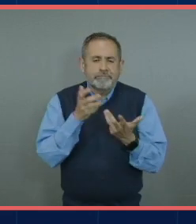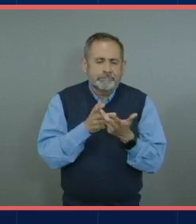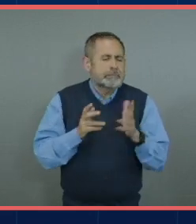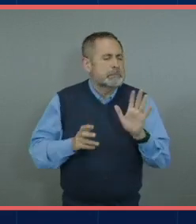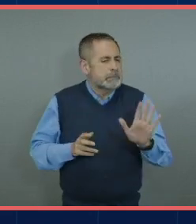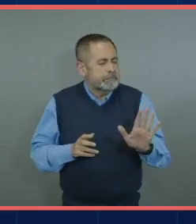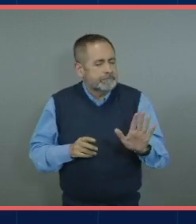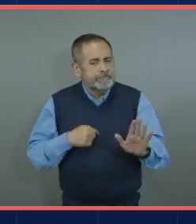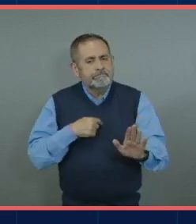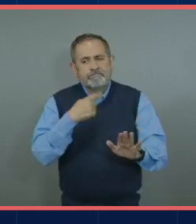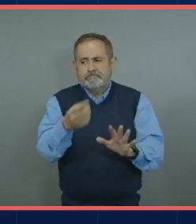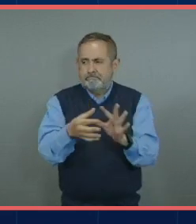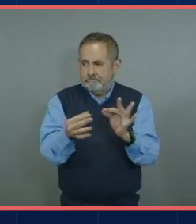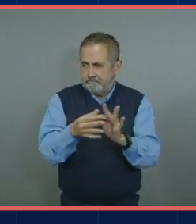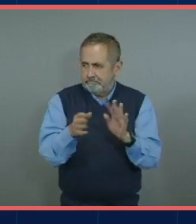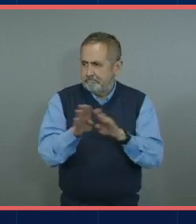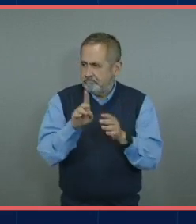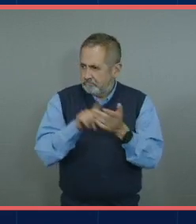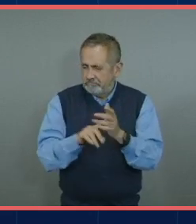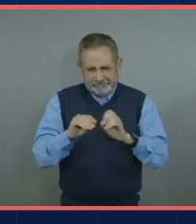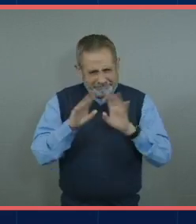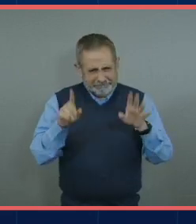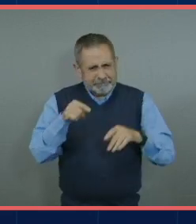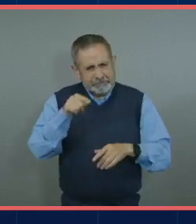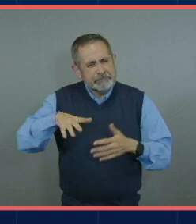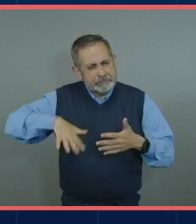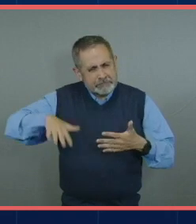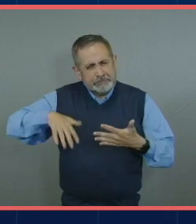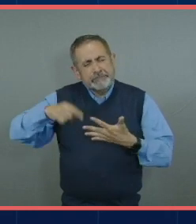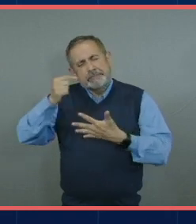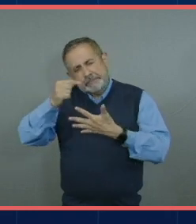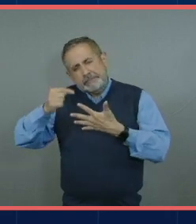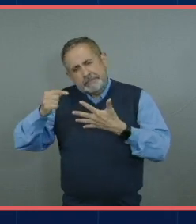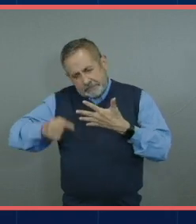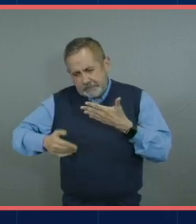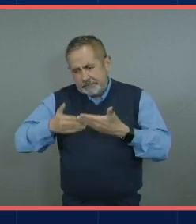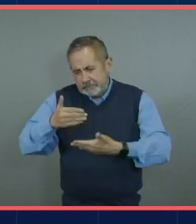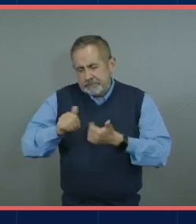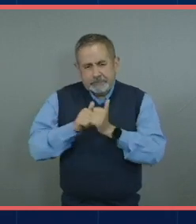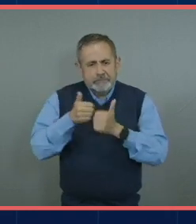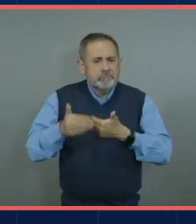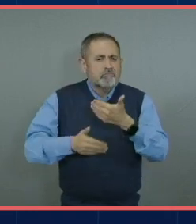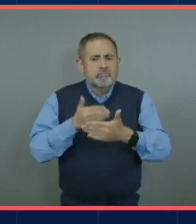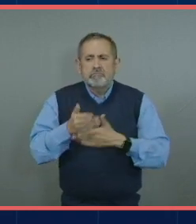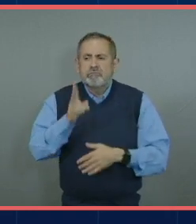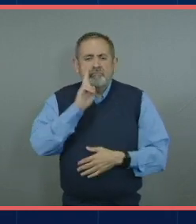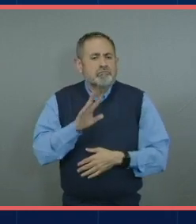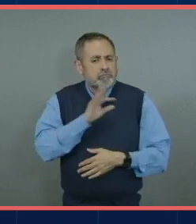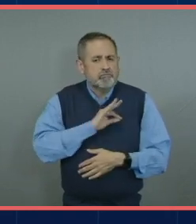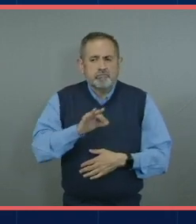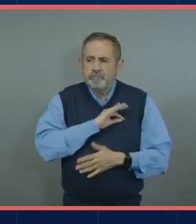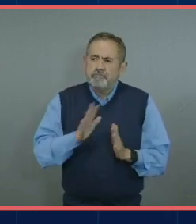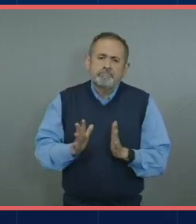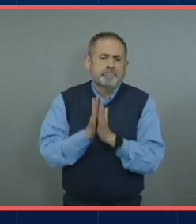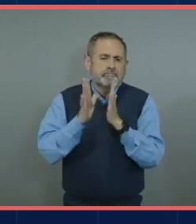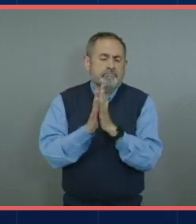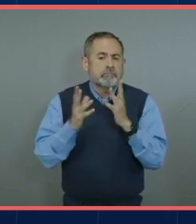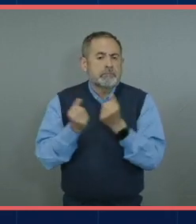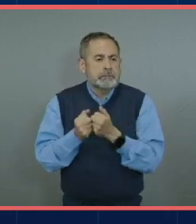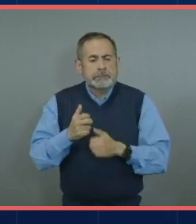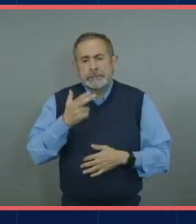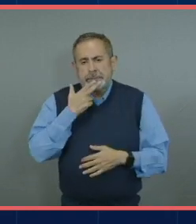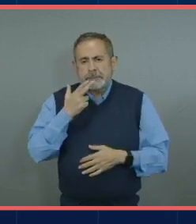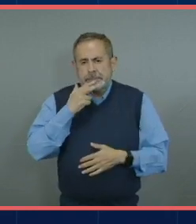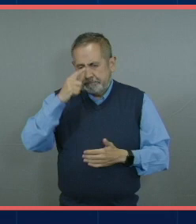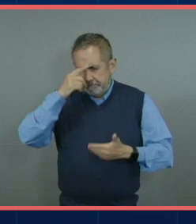aquí me gustaría comentarles que sin duda todos estos grandes retos o estos procesos a los cuales nosotros podamos estar participando nos van a dejar